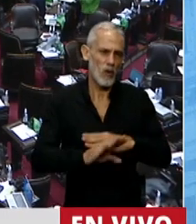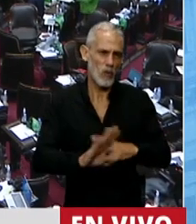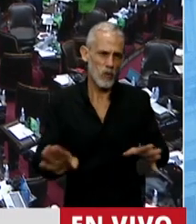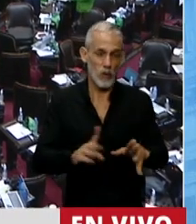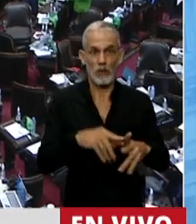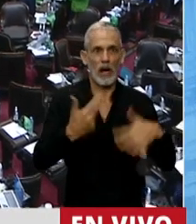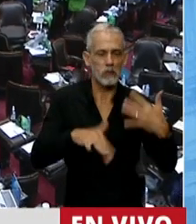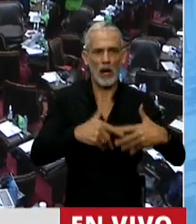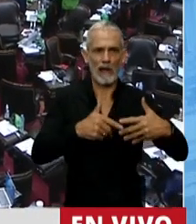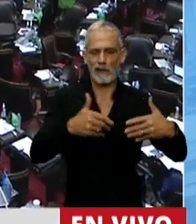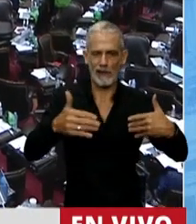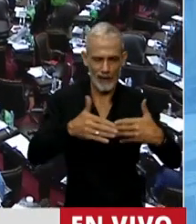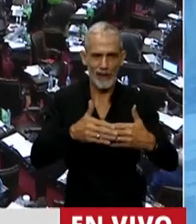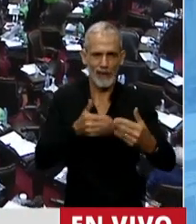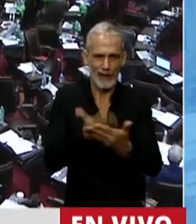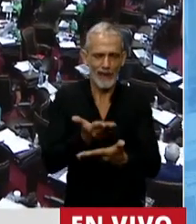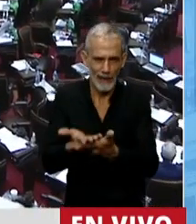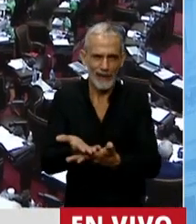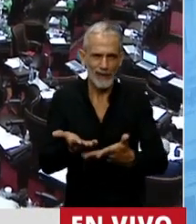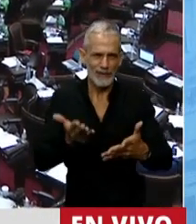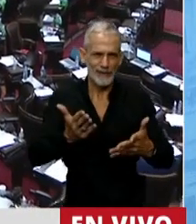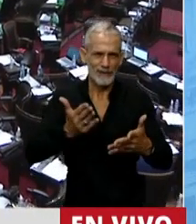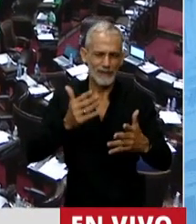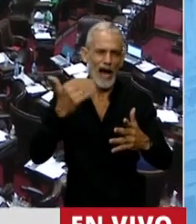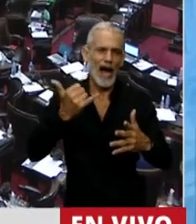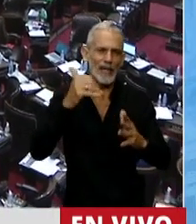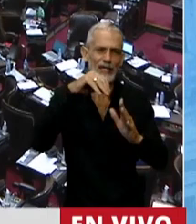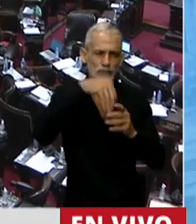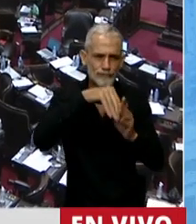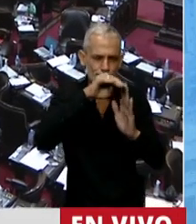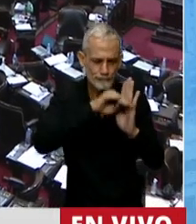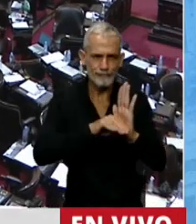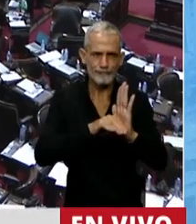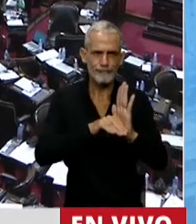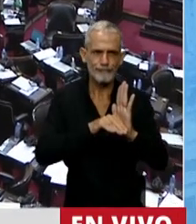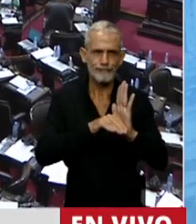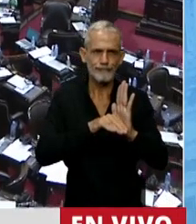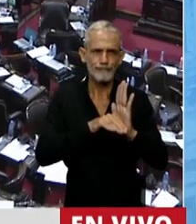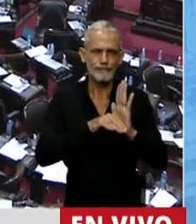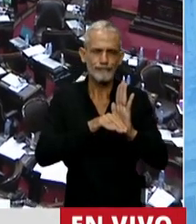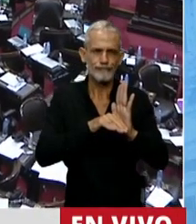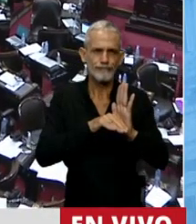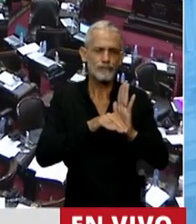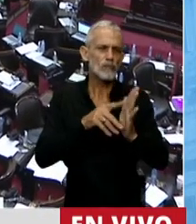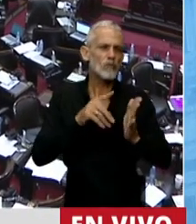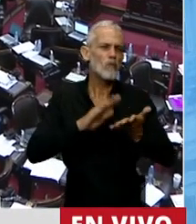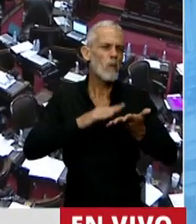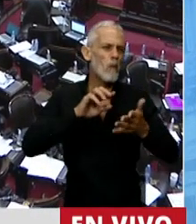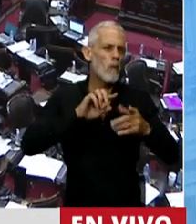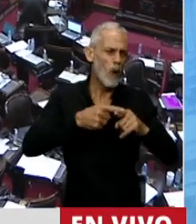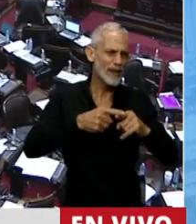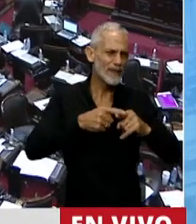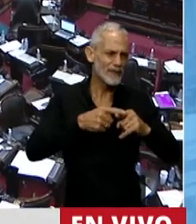corridas, a la ligera, con un claro contenido del orden político,